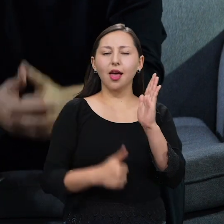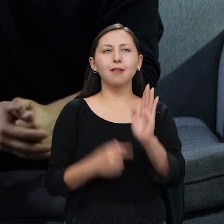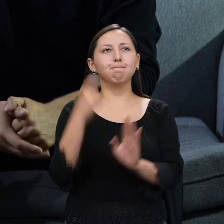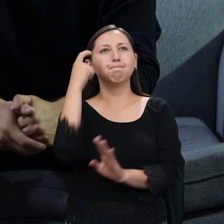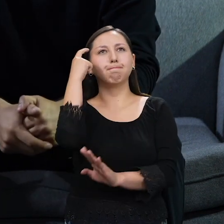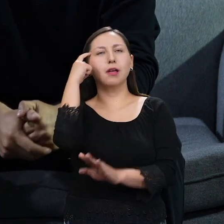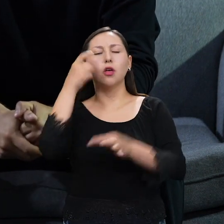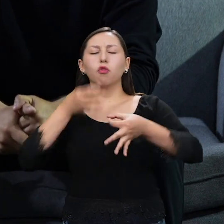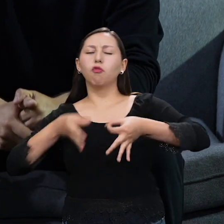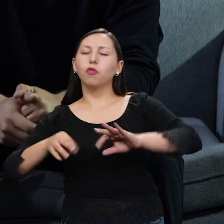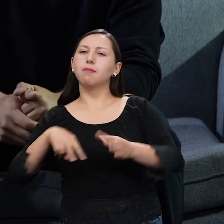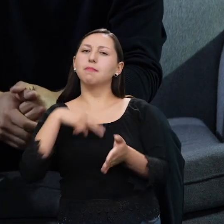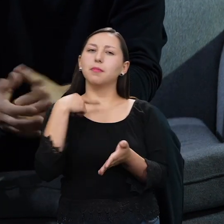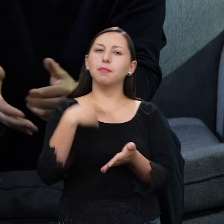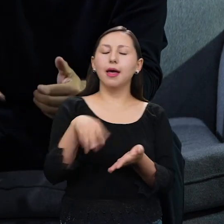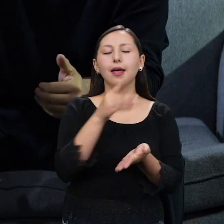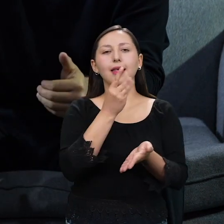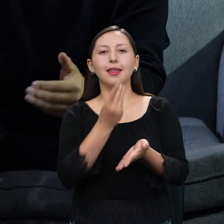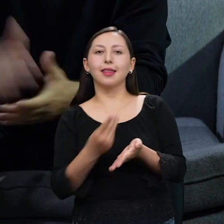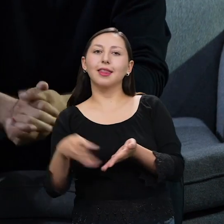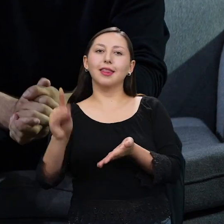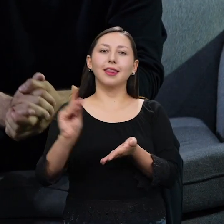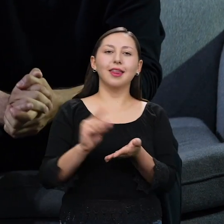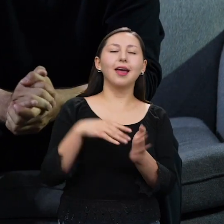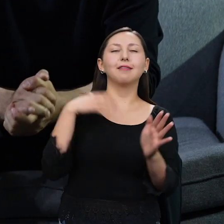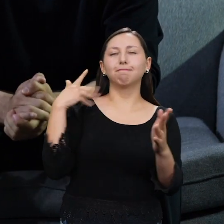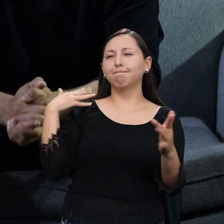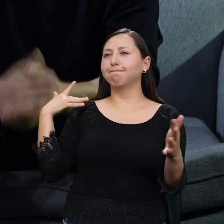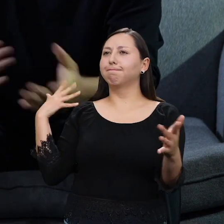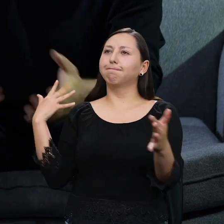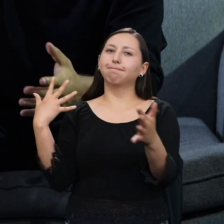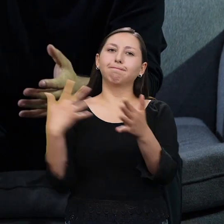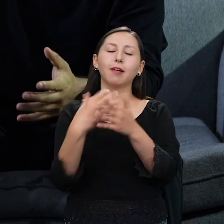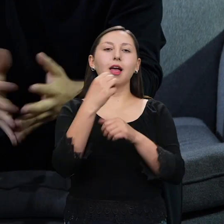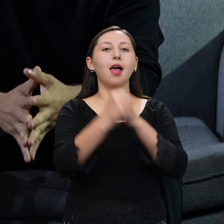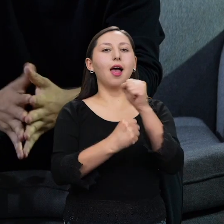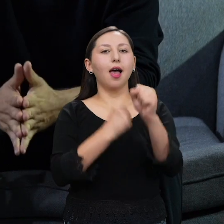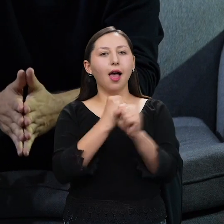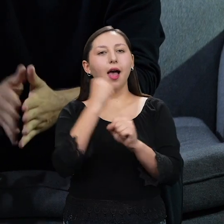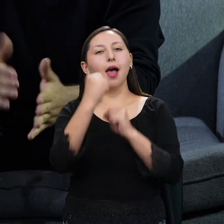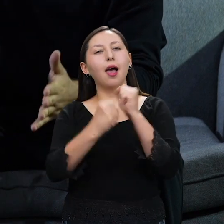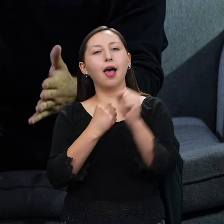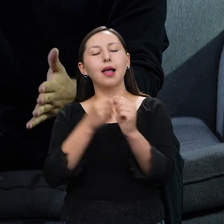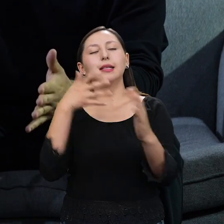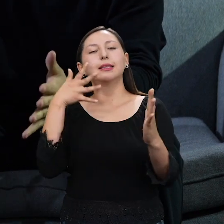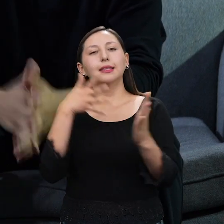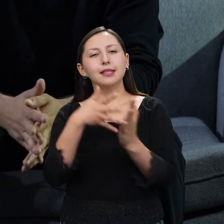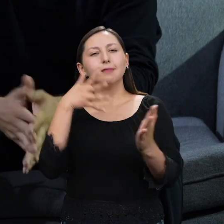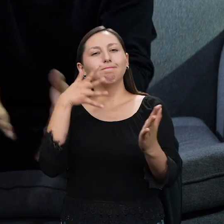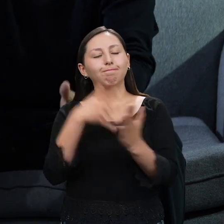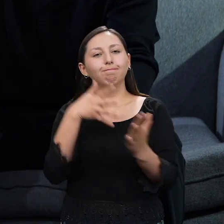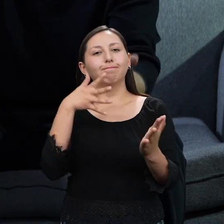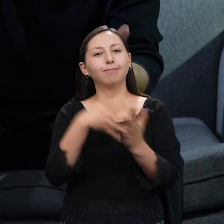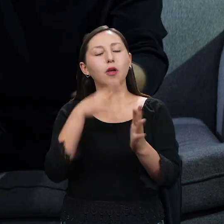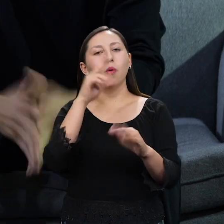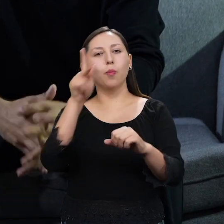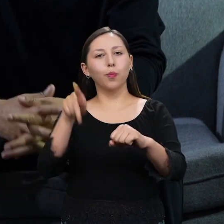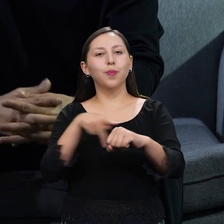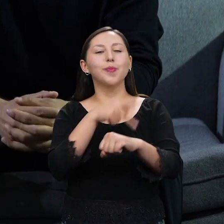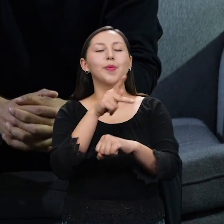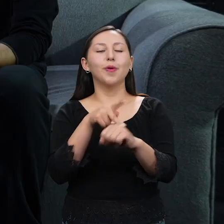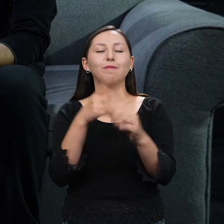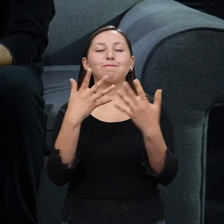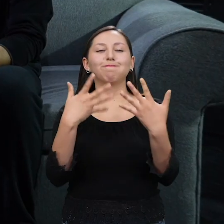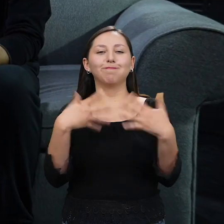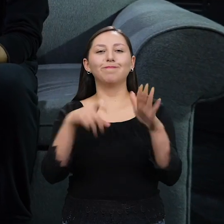formas de baile. Y en el transcurso de los años tuve la oportunidad de estudiarlo ya más constantemente y ahora estoy en esta